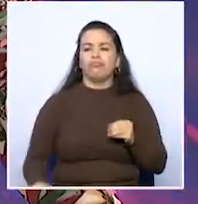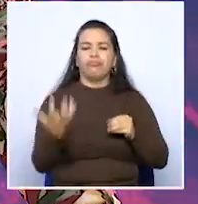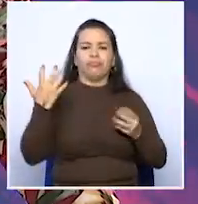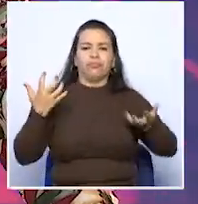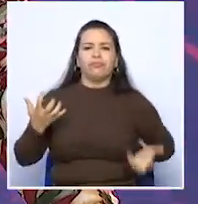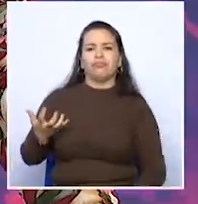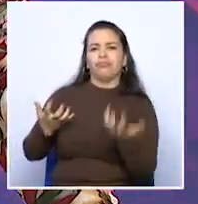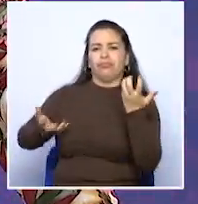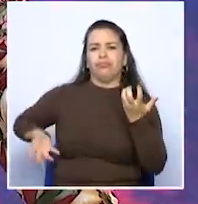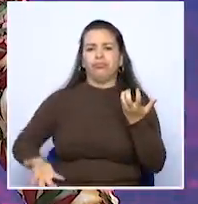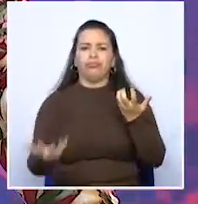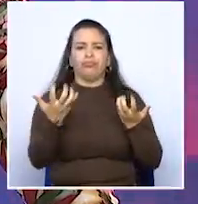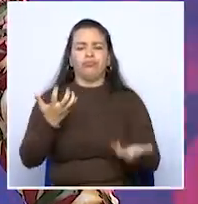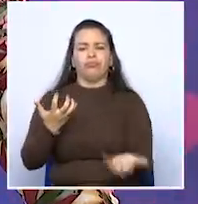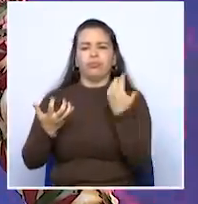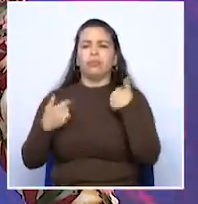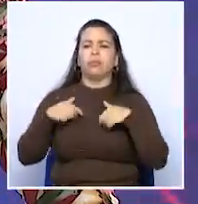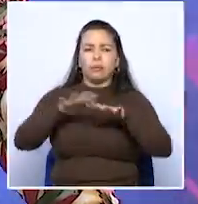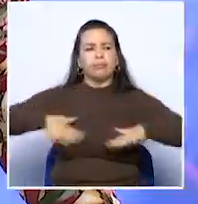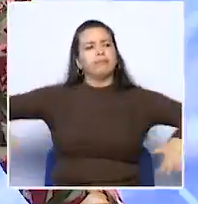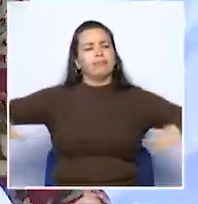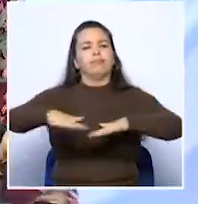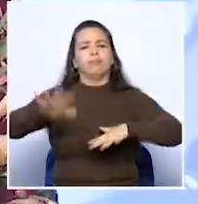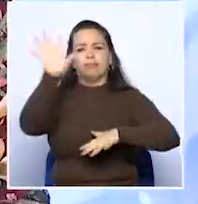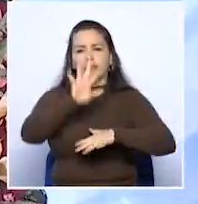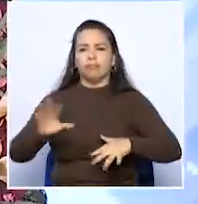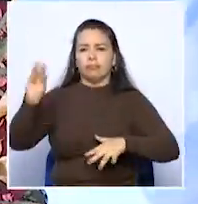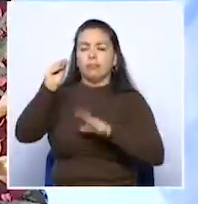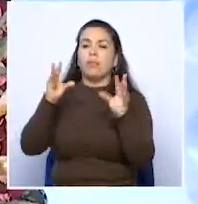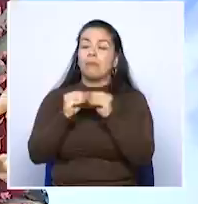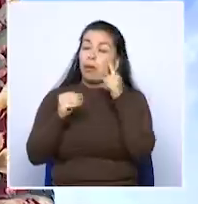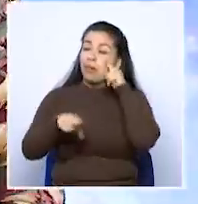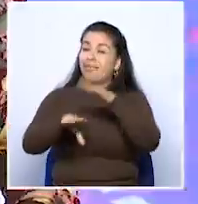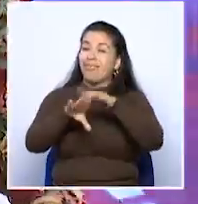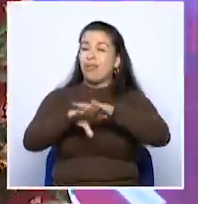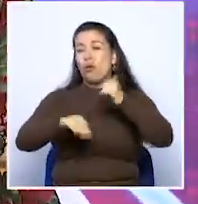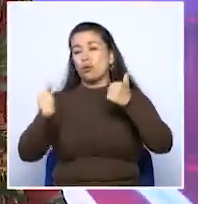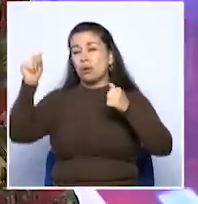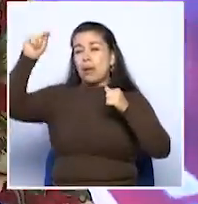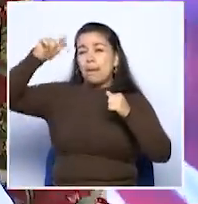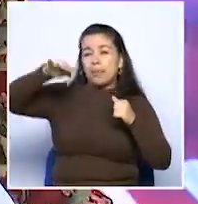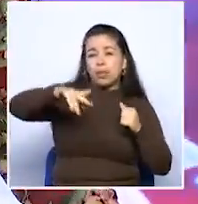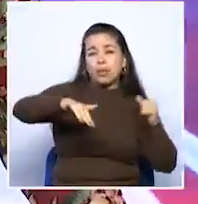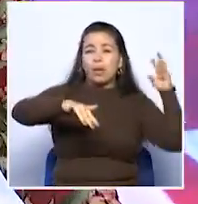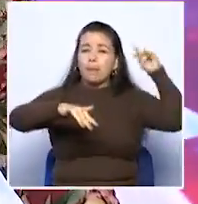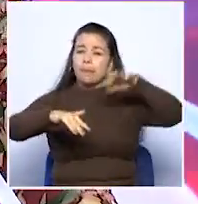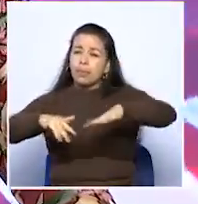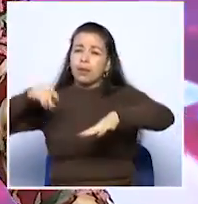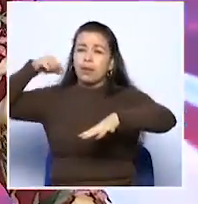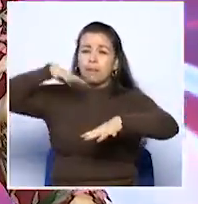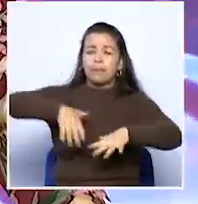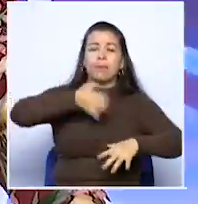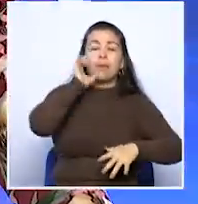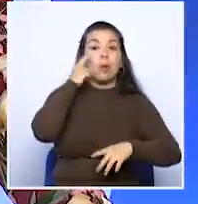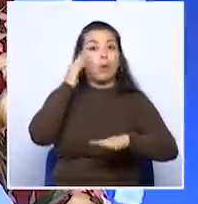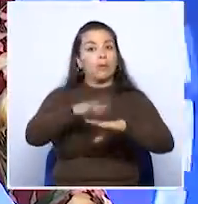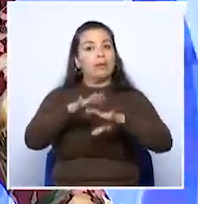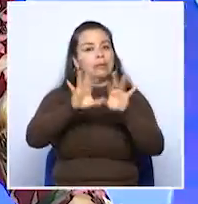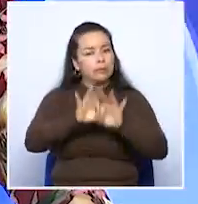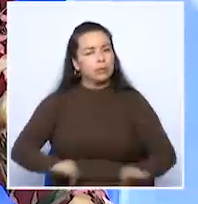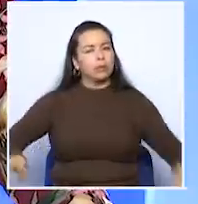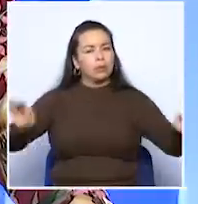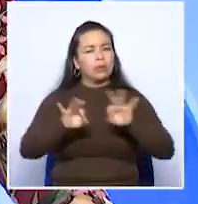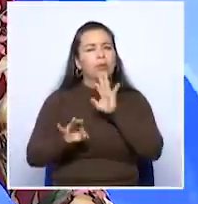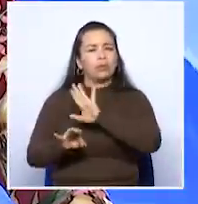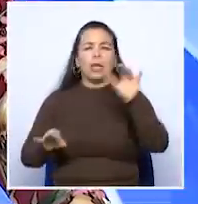en todas las vías del departamento y otros deslizamientos menores también se presentaron en otras vías del departamento de Caldas y es muy importante que ustedes tengan